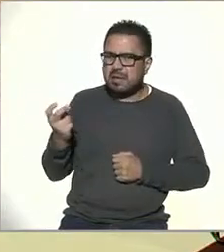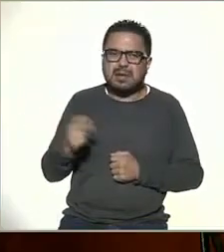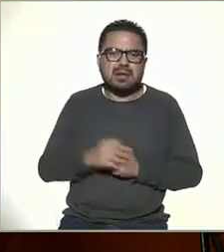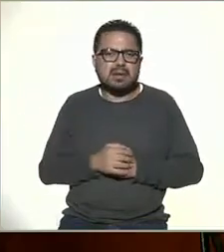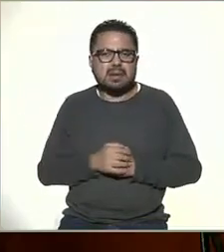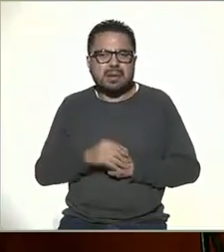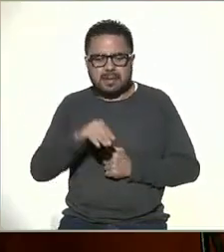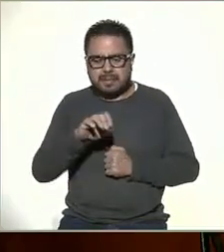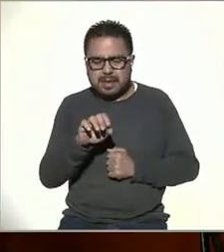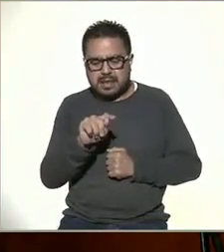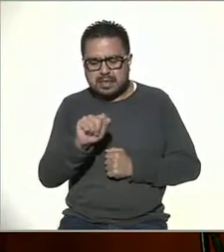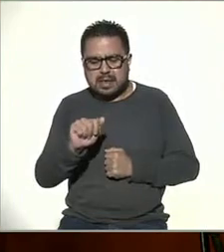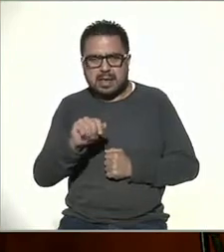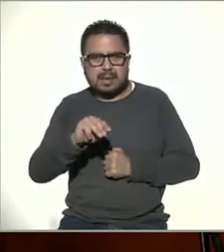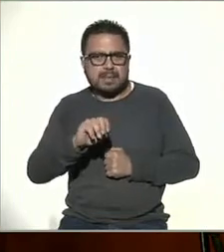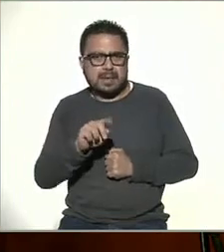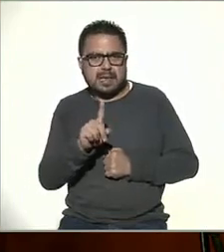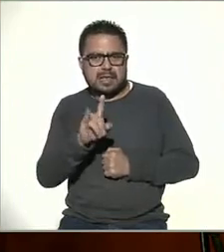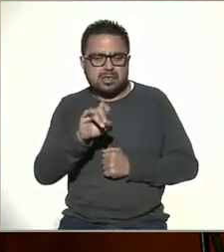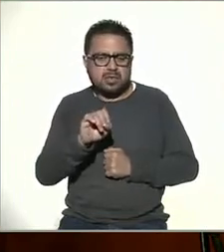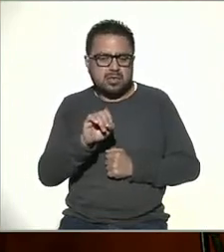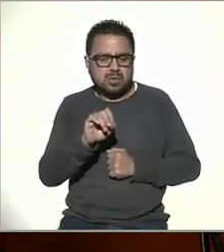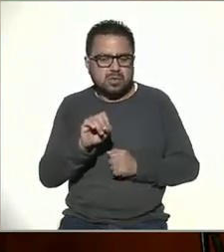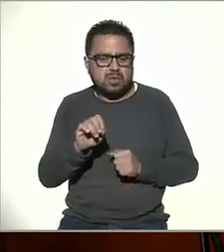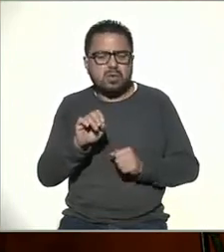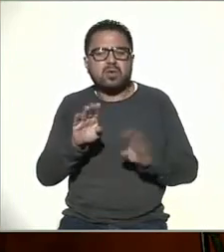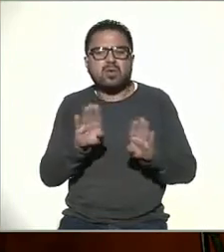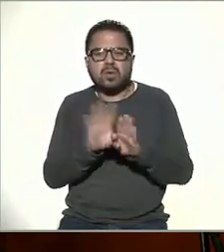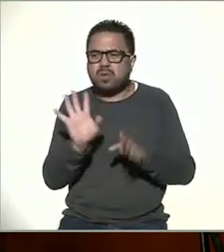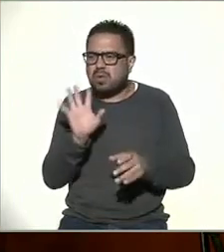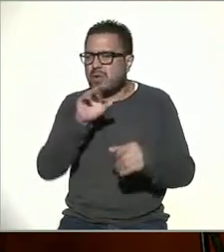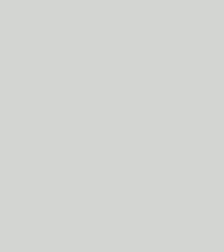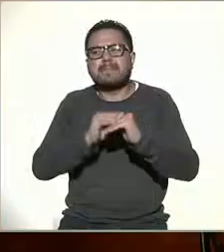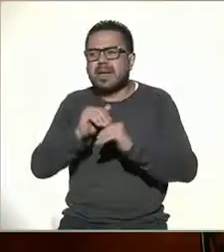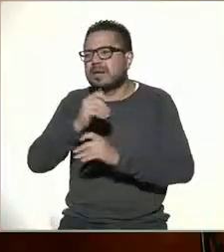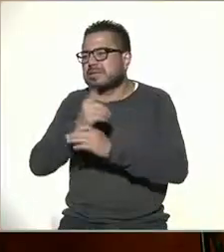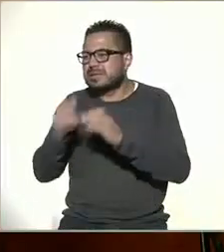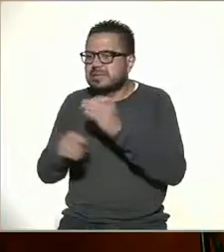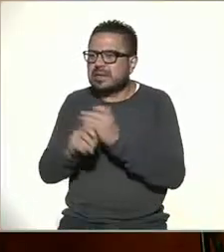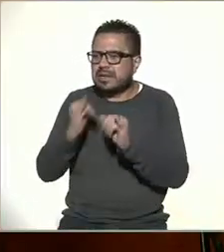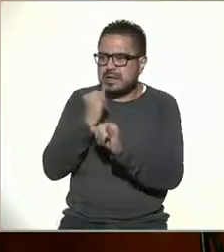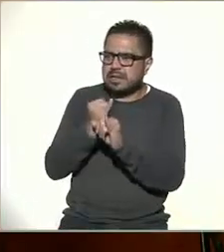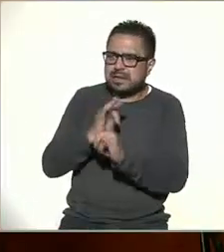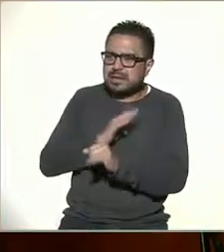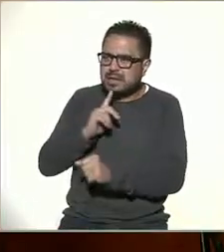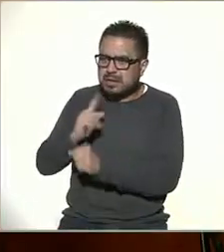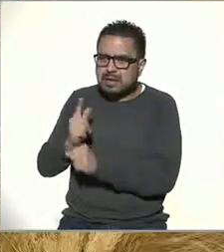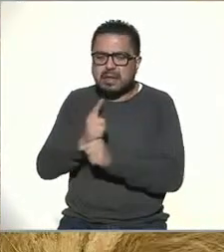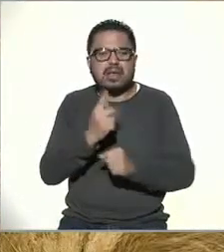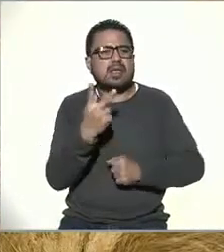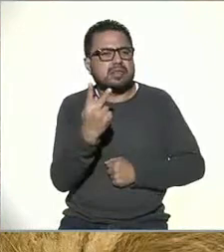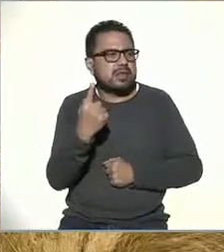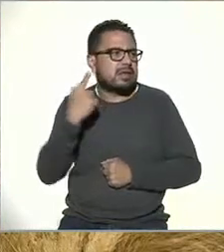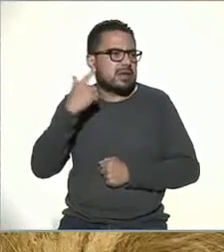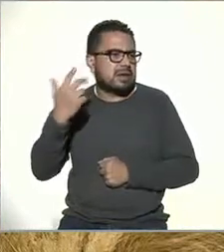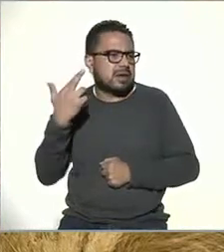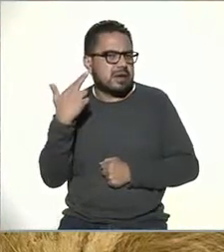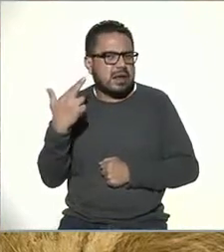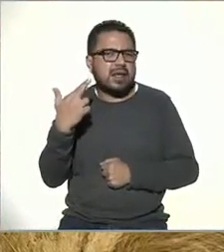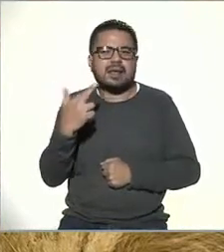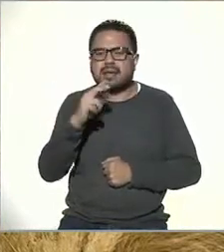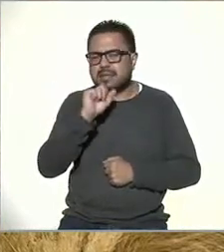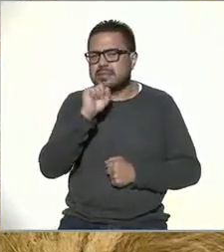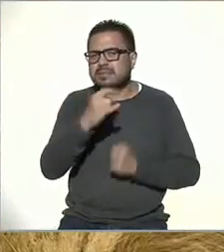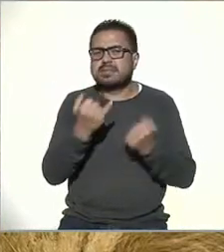metamedio de hecho así se le conoce que es un medio que alberga muchos más medios encontramos a la televisión la radio por